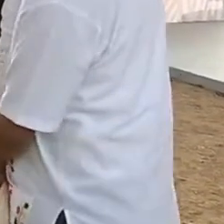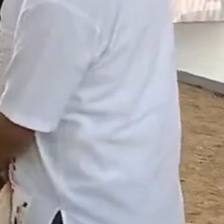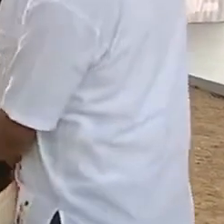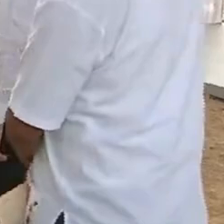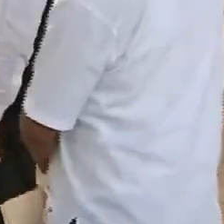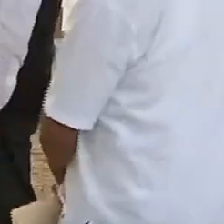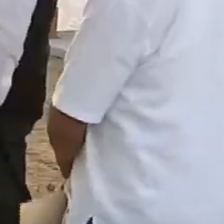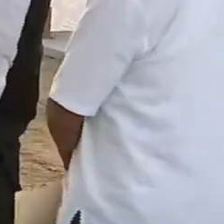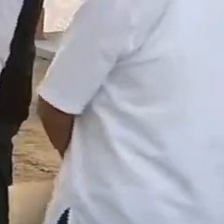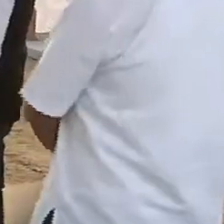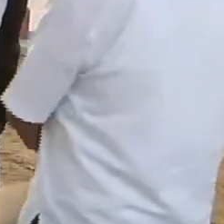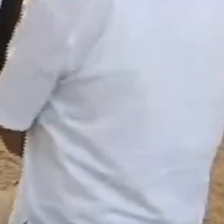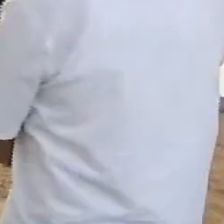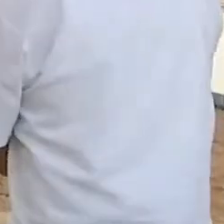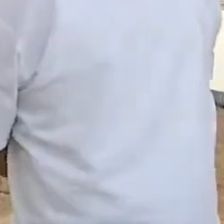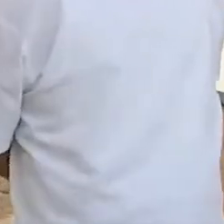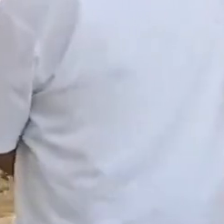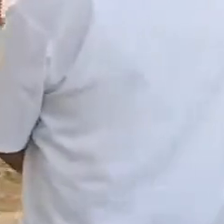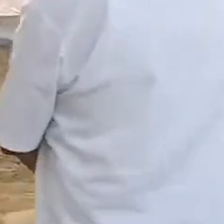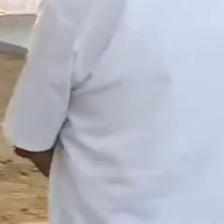¿Sería cuánto, señor secretario?